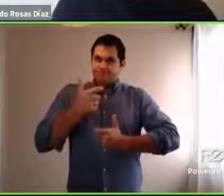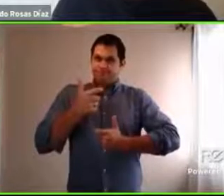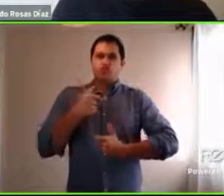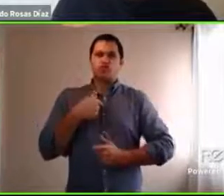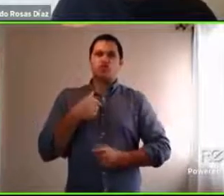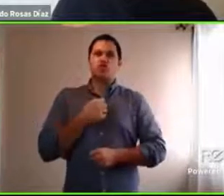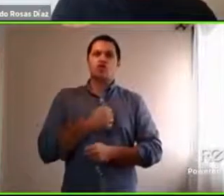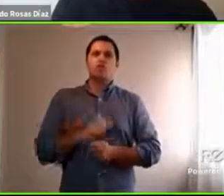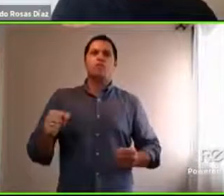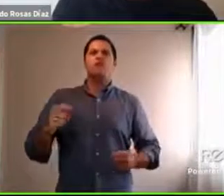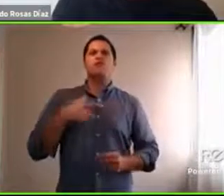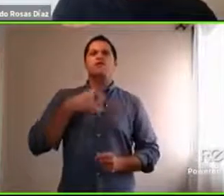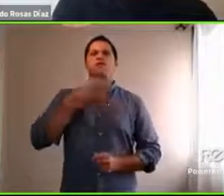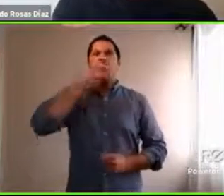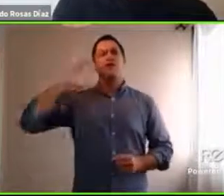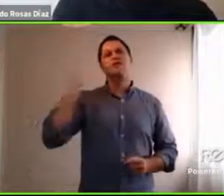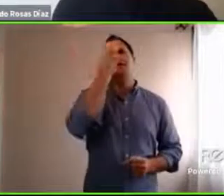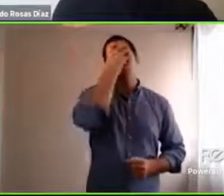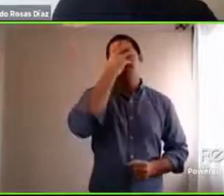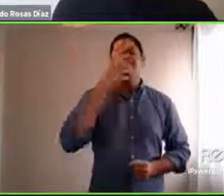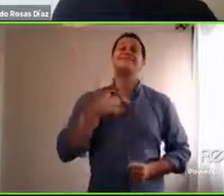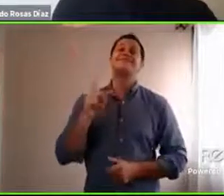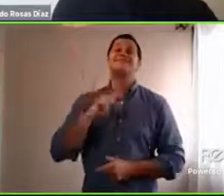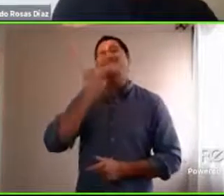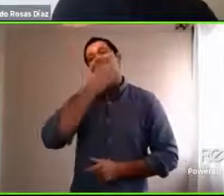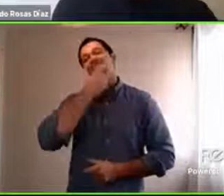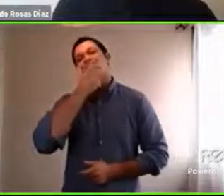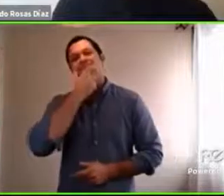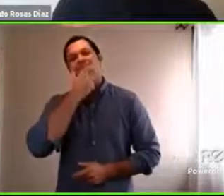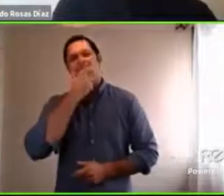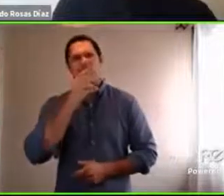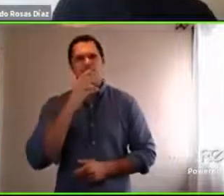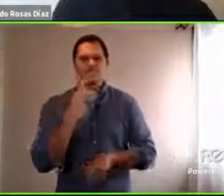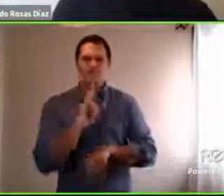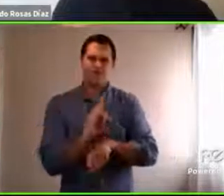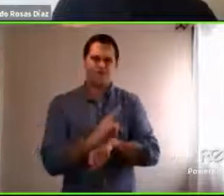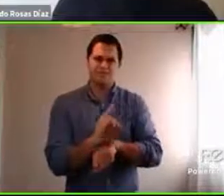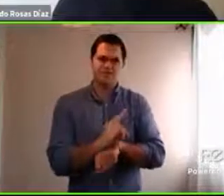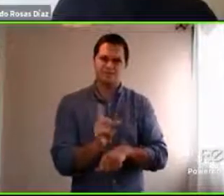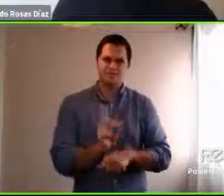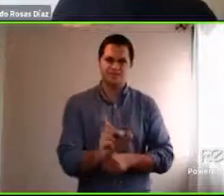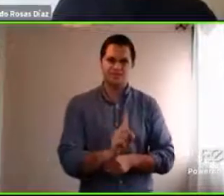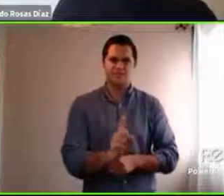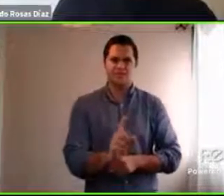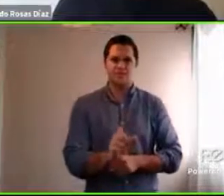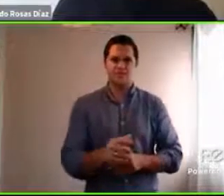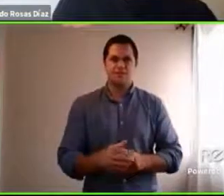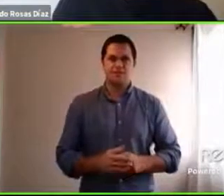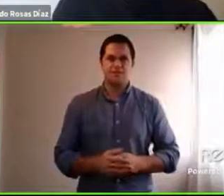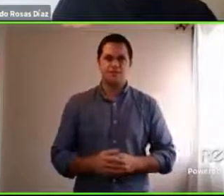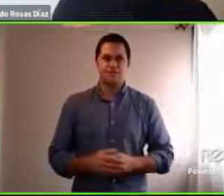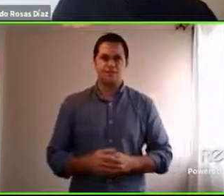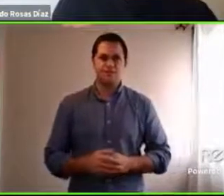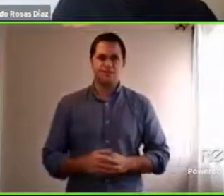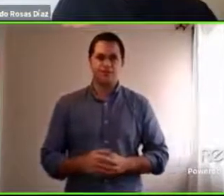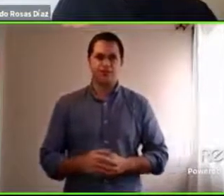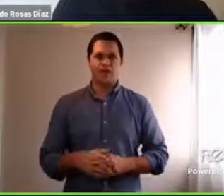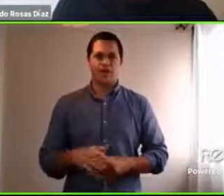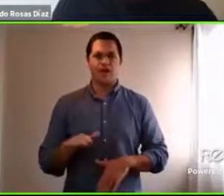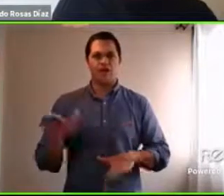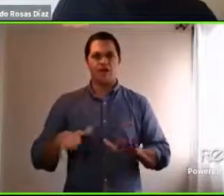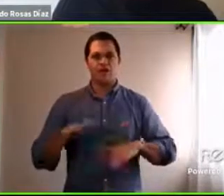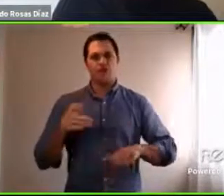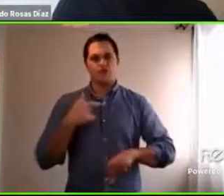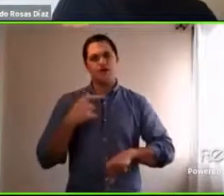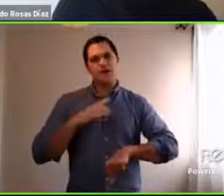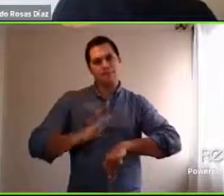mostrarme que estoy contenta cuando en realidad estoy enojada. Muchas veces, digamos, a veces uno permite o el cortazo